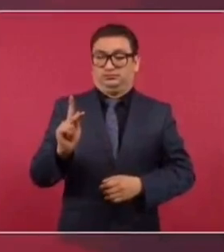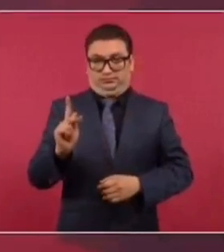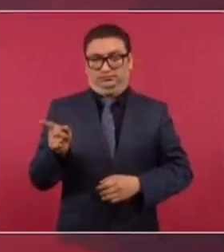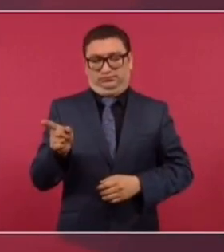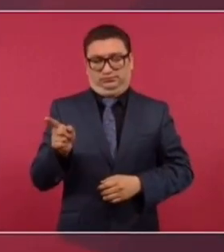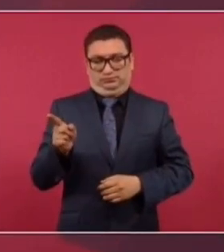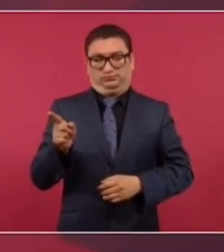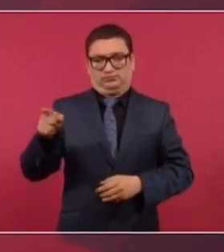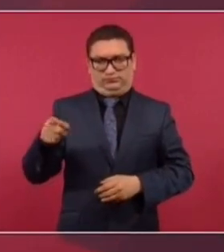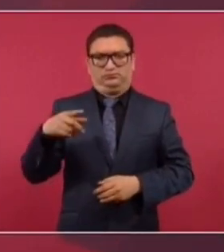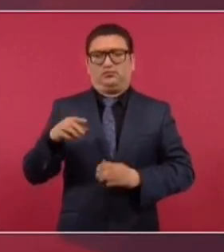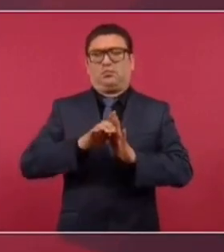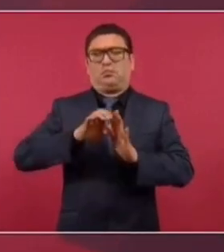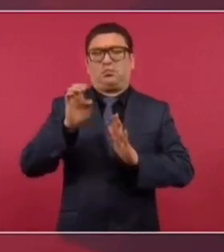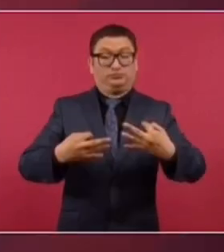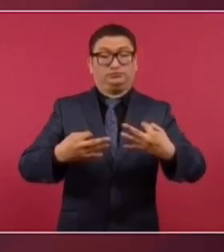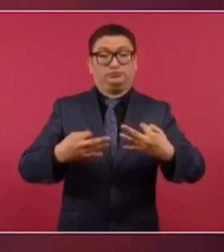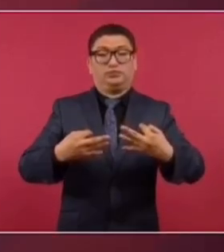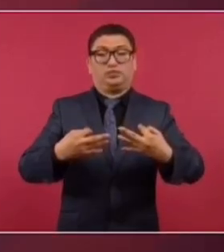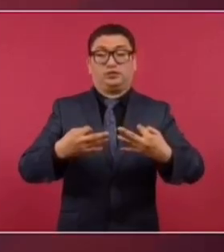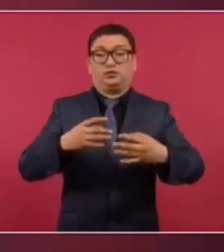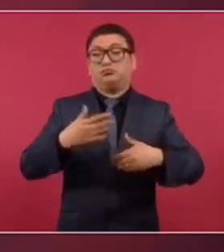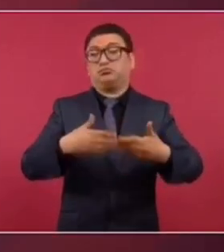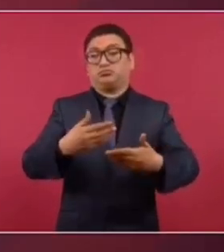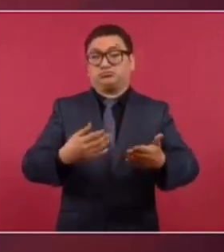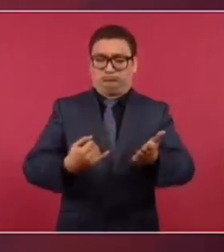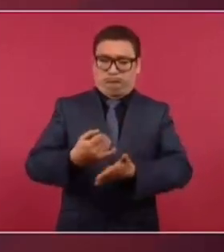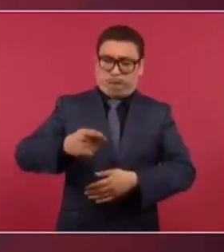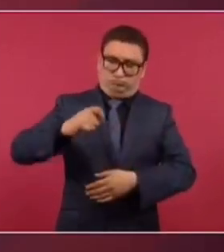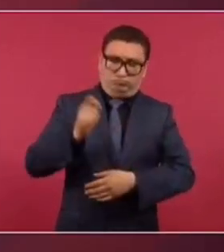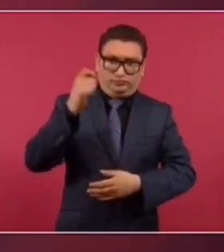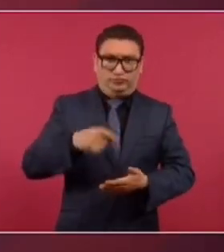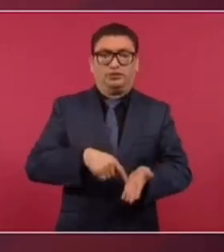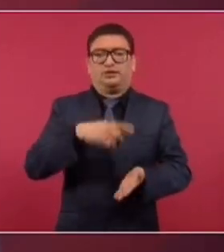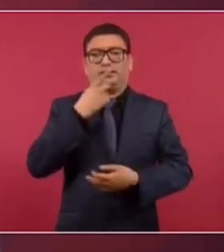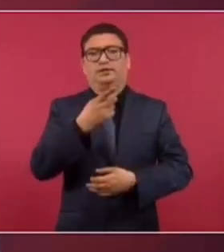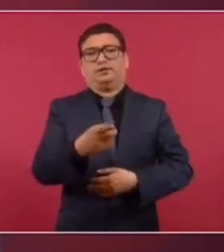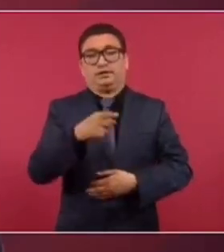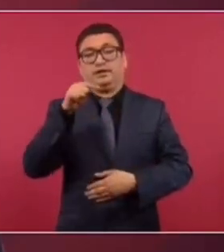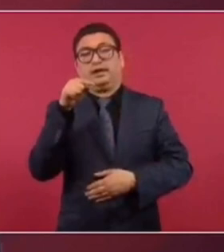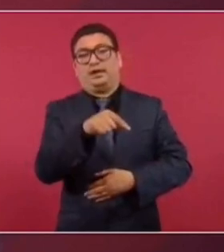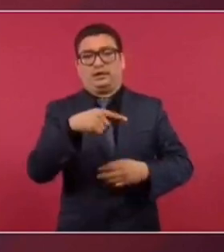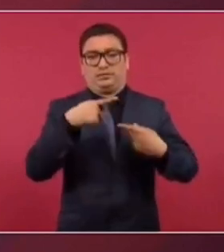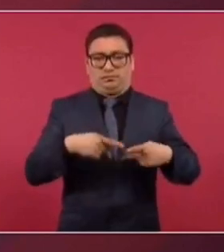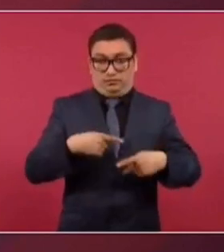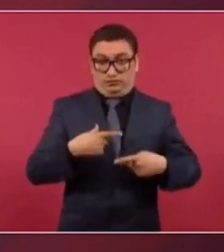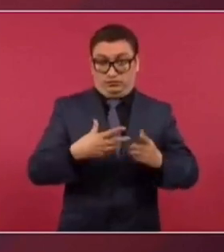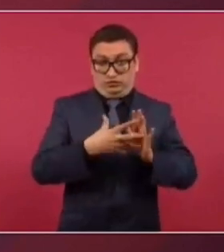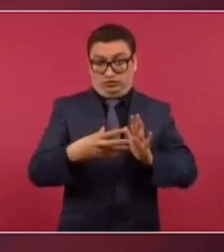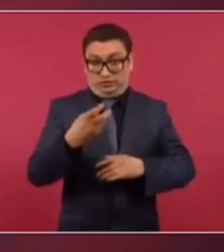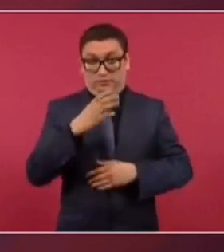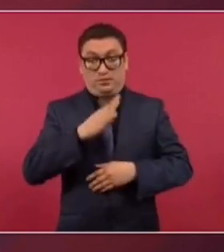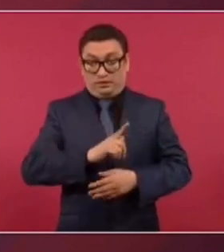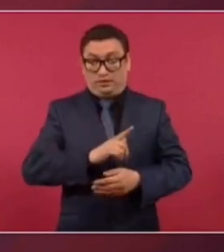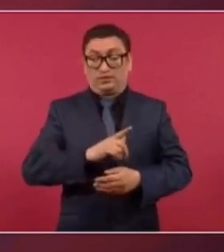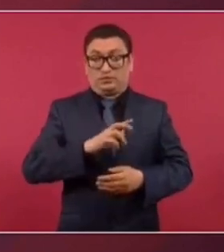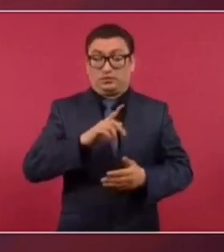si hay un juicio donde se declara que se cometió ese ilícito,